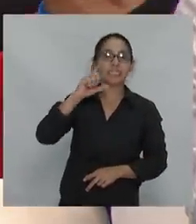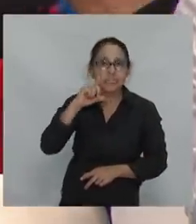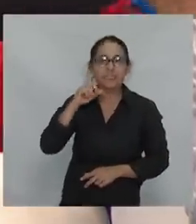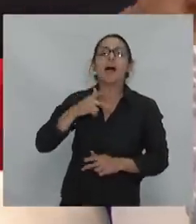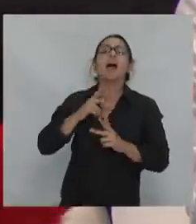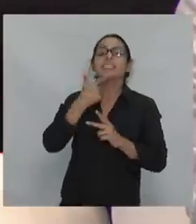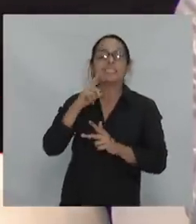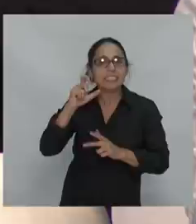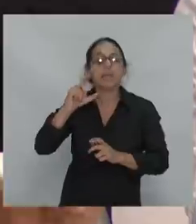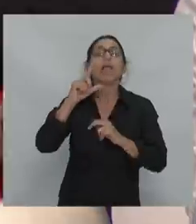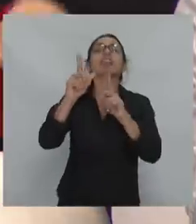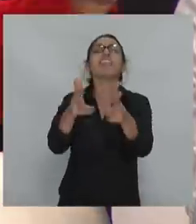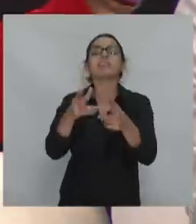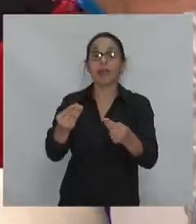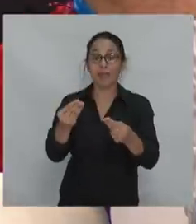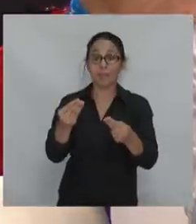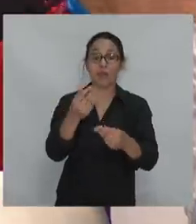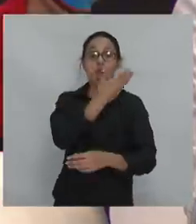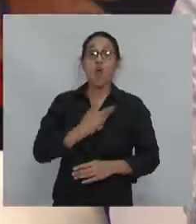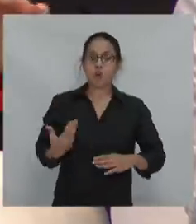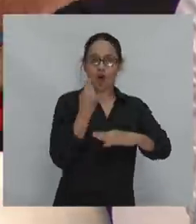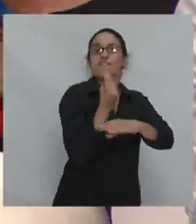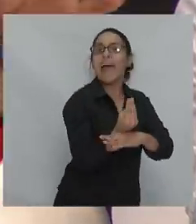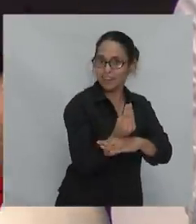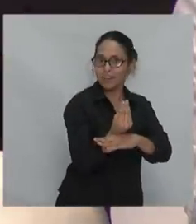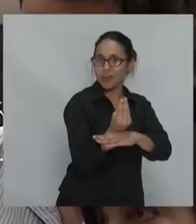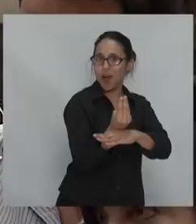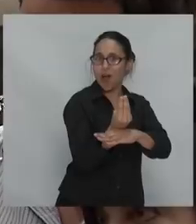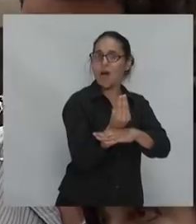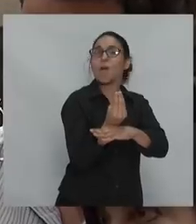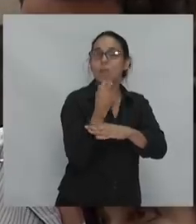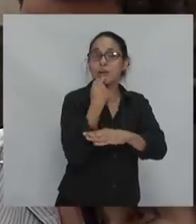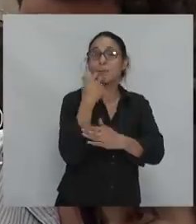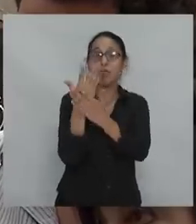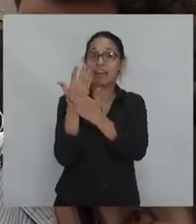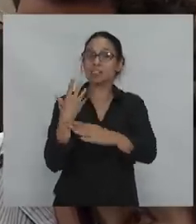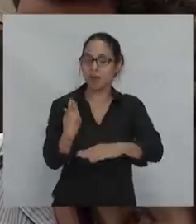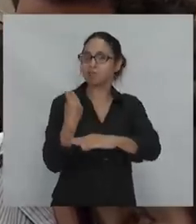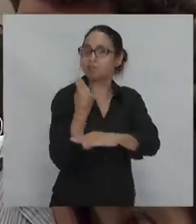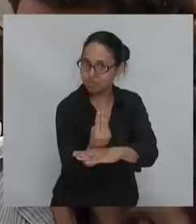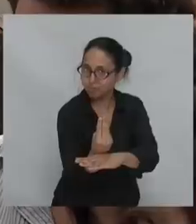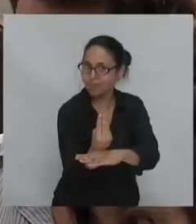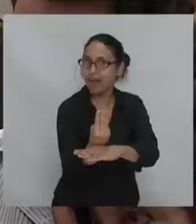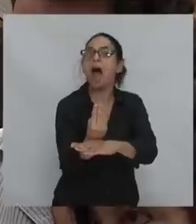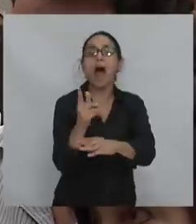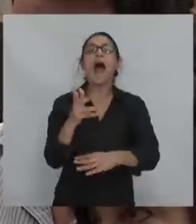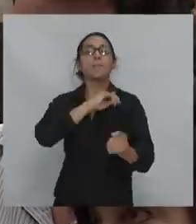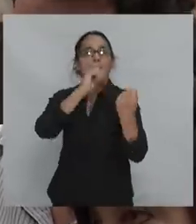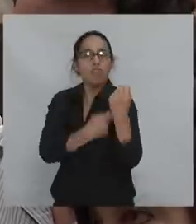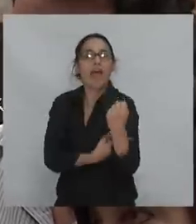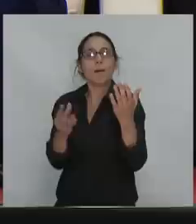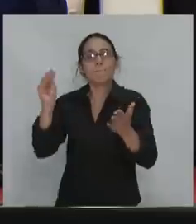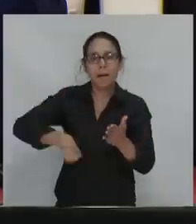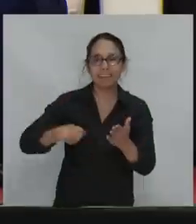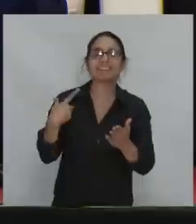Gobierno, utiliza el aparato del Estado, pero cuando no está en el Gobierno sigue teniendo poder. Porque sigue teniendo los bancos, los medios de comunicación,